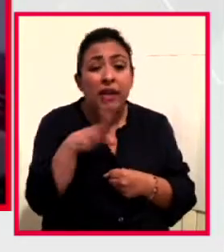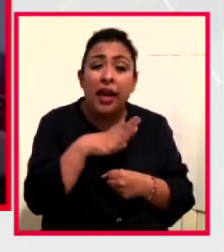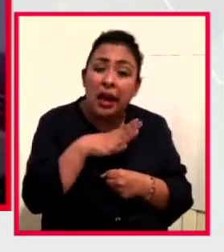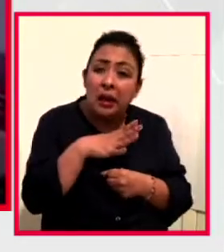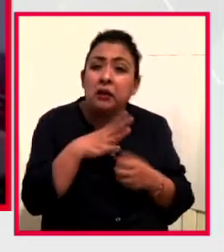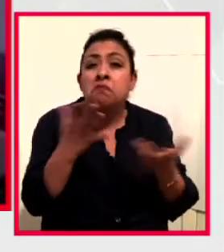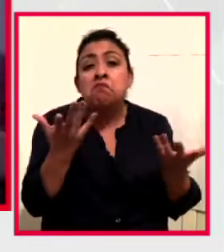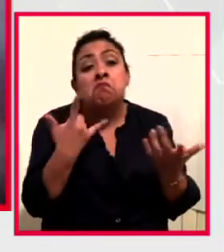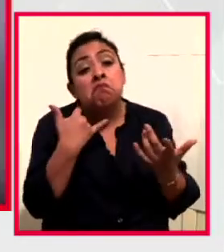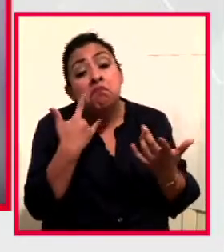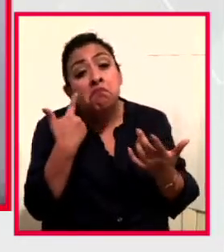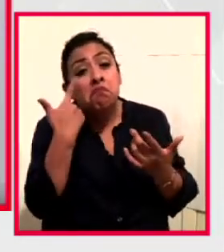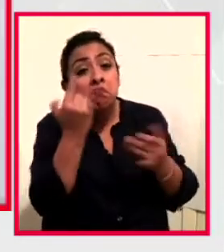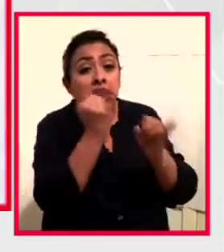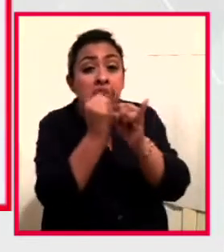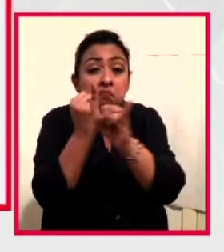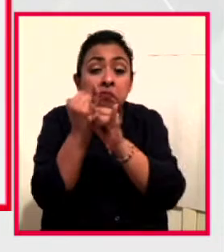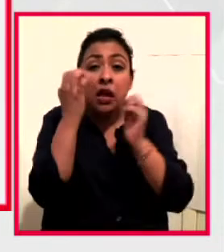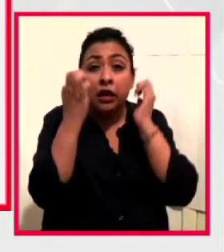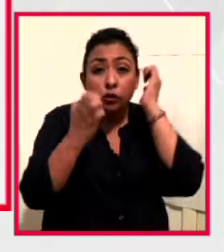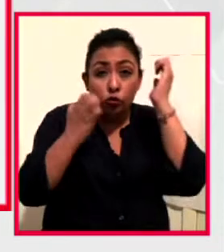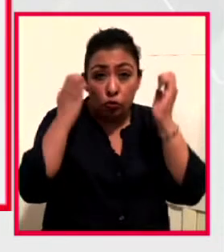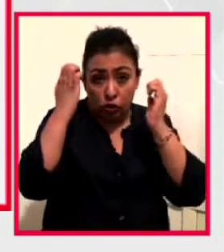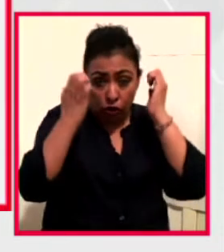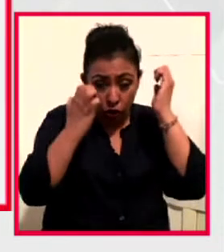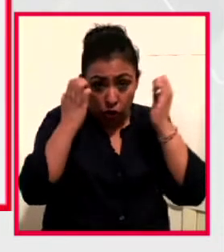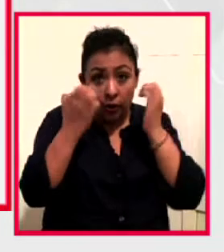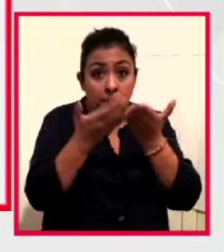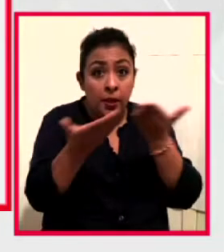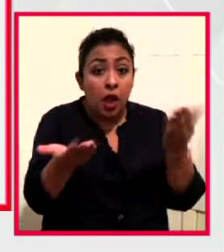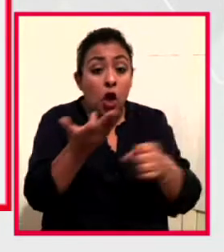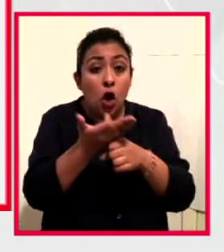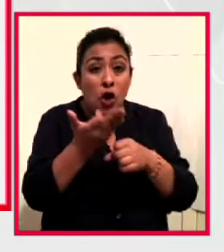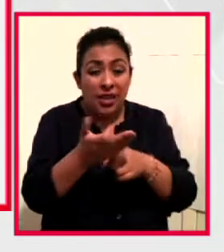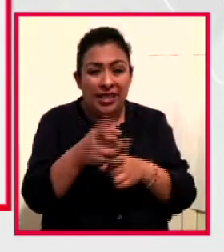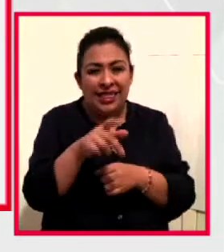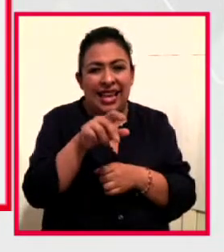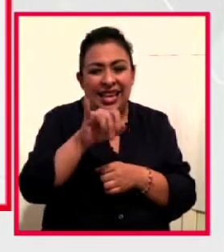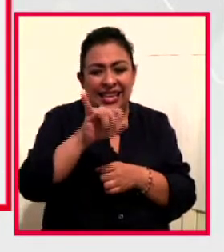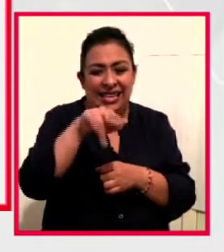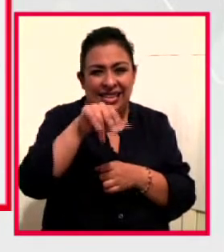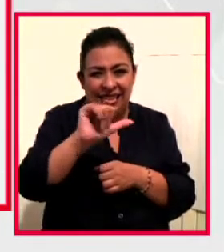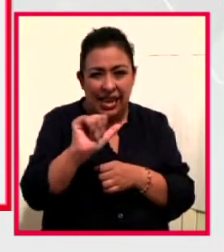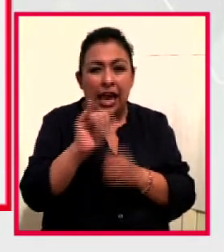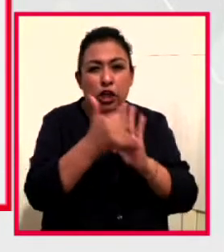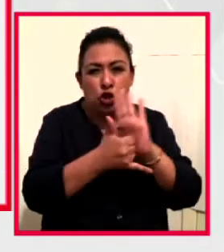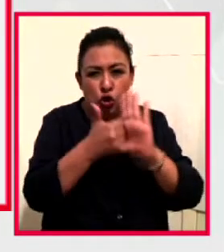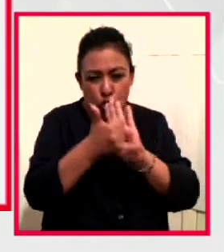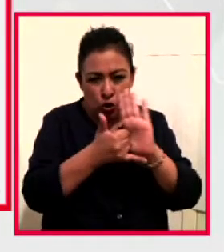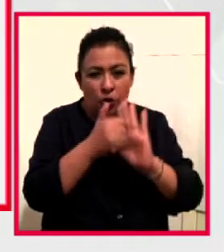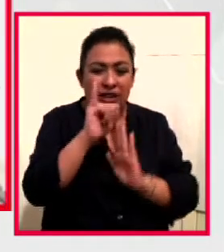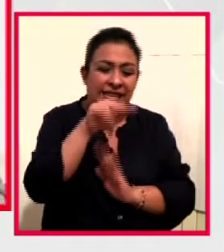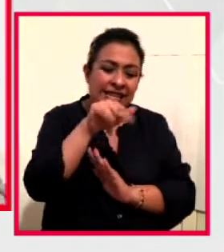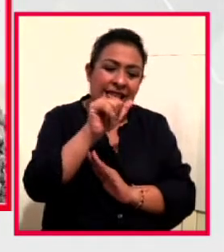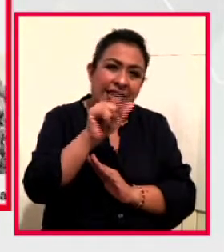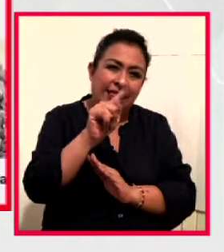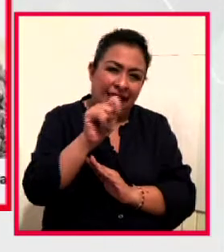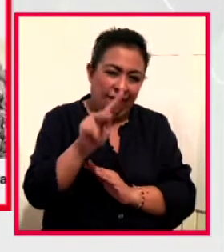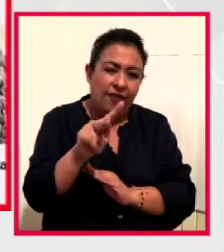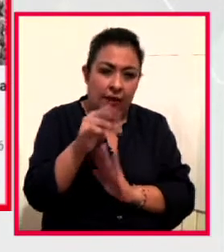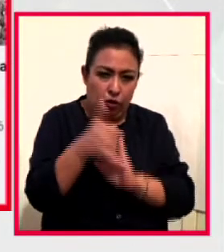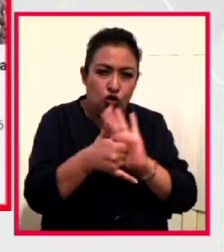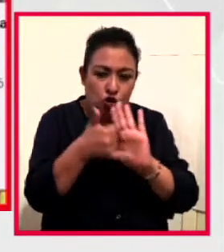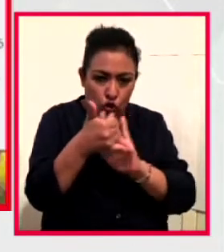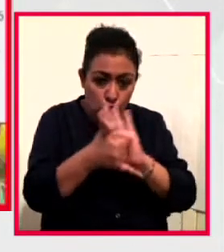recorrido virtual por esta exposición. Actualmente el canal de Lina en YouTube, que es Inatv, es donde